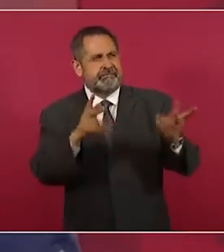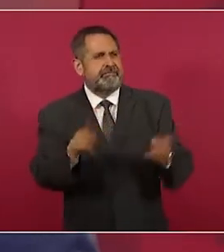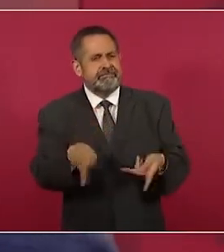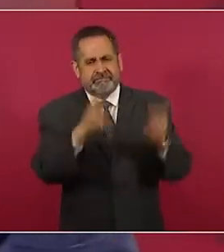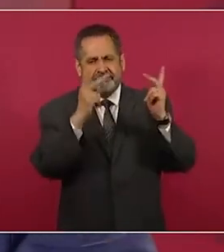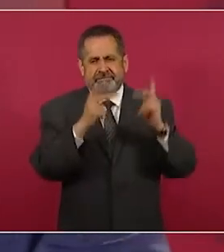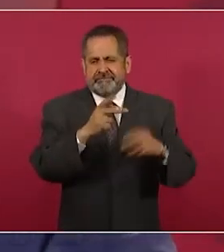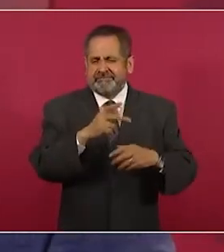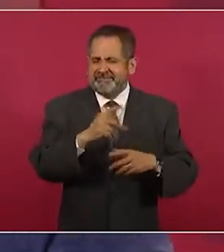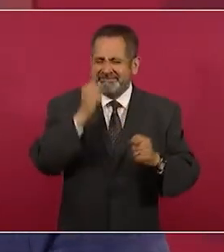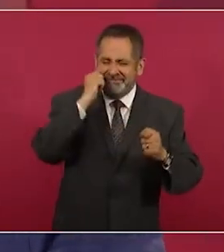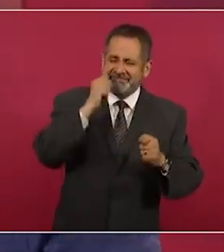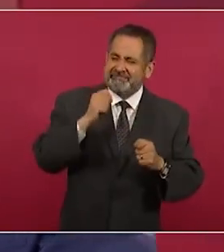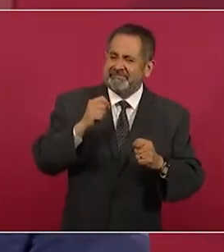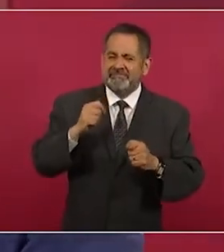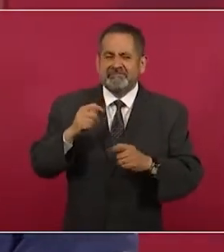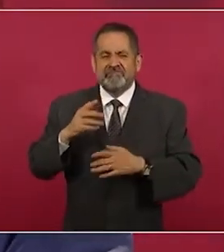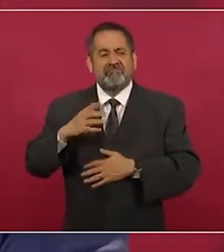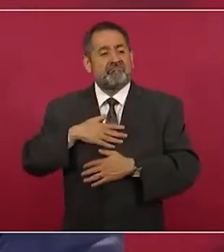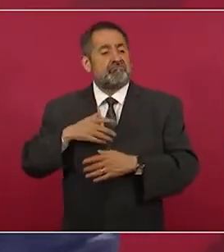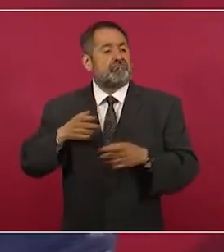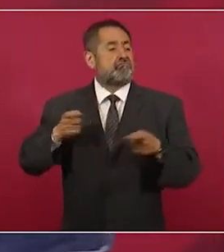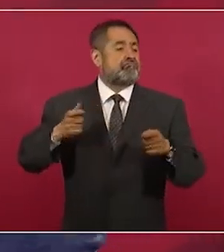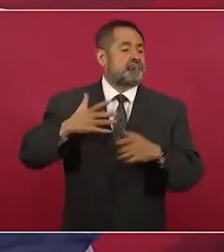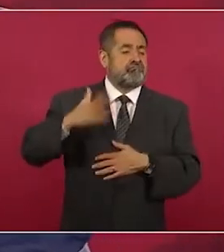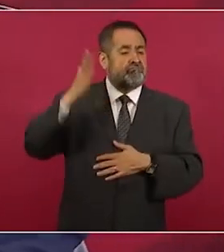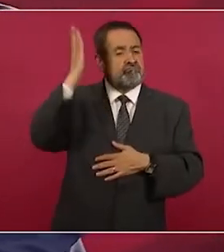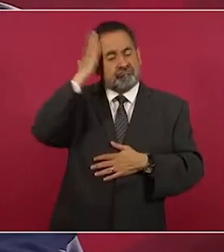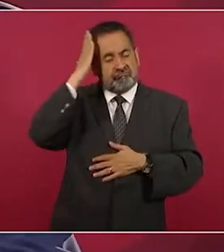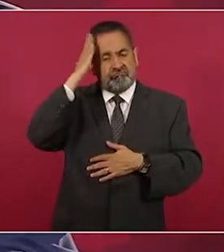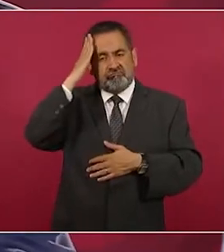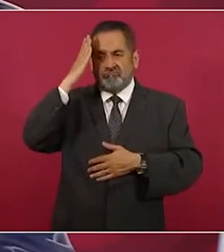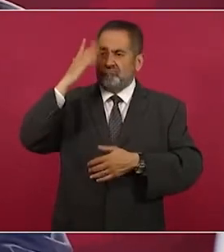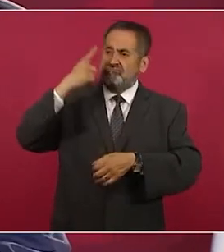convertirse en alteza serenísima